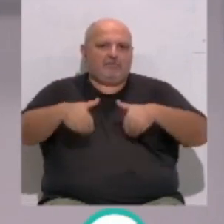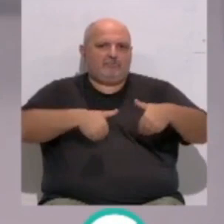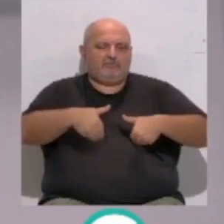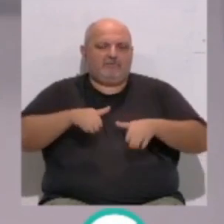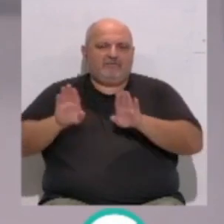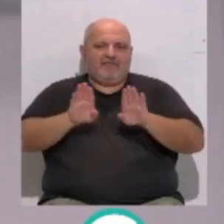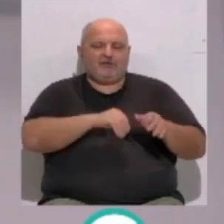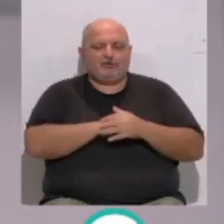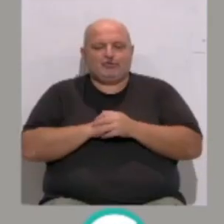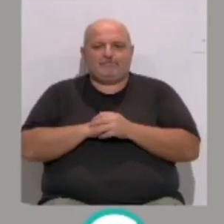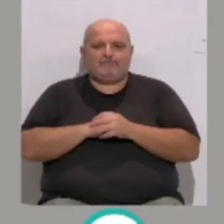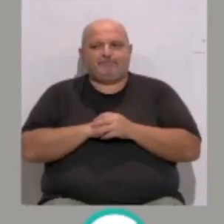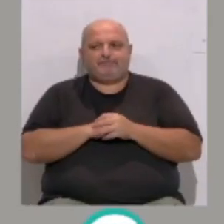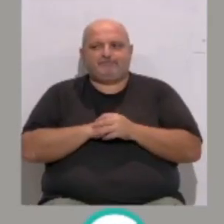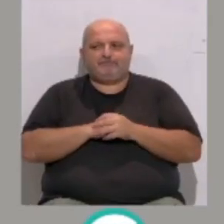vecinos.